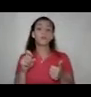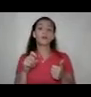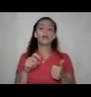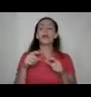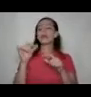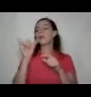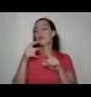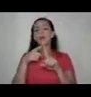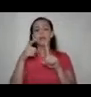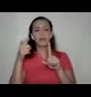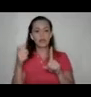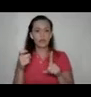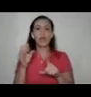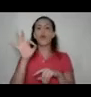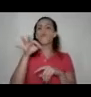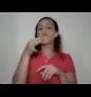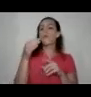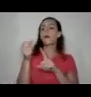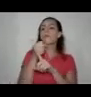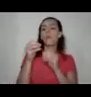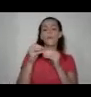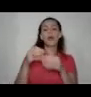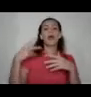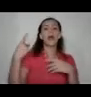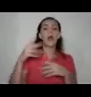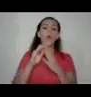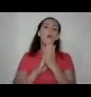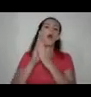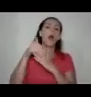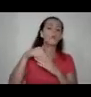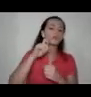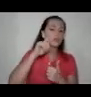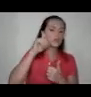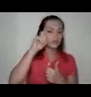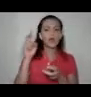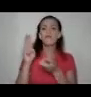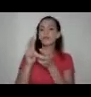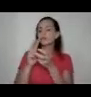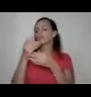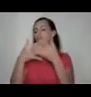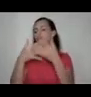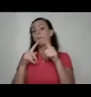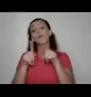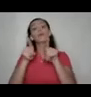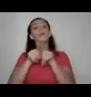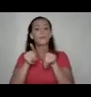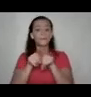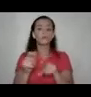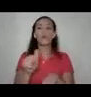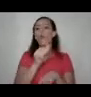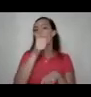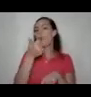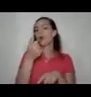las formas de violencia más graves como los abusos sexuales, violaciones y demás, pero también otras que se